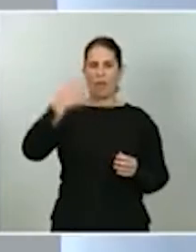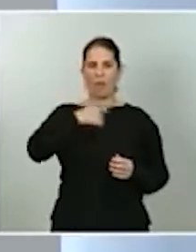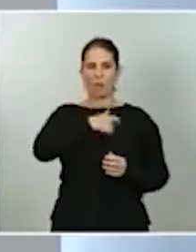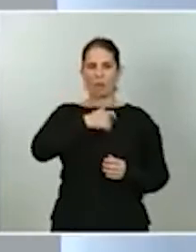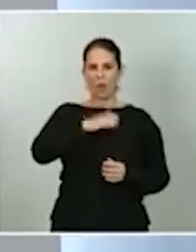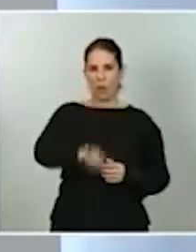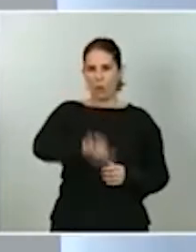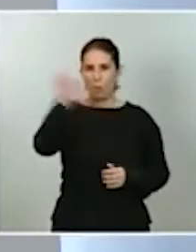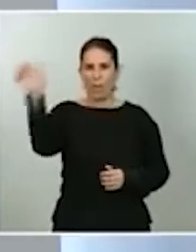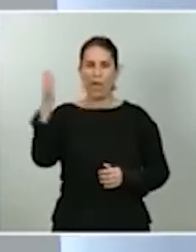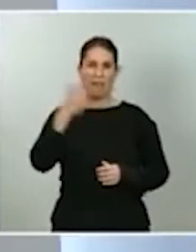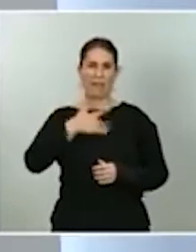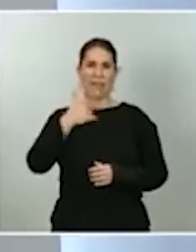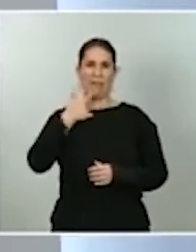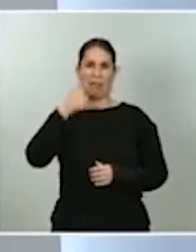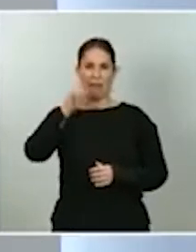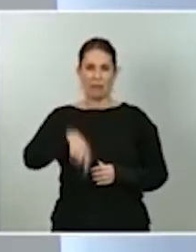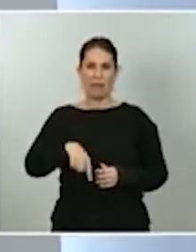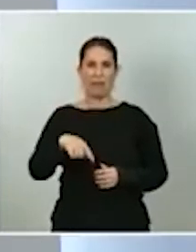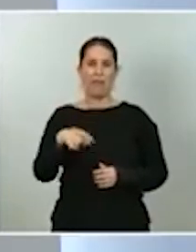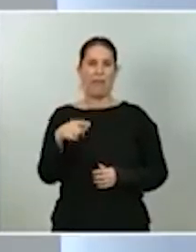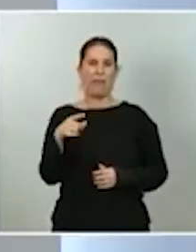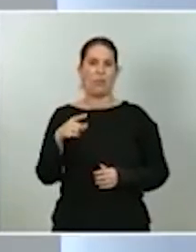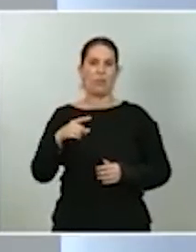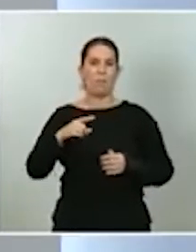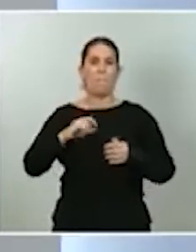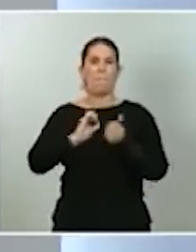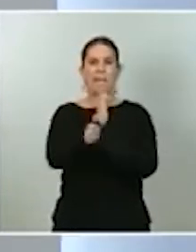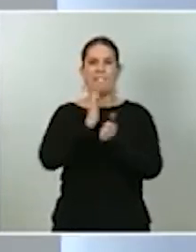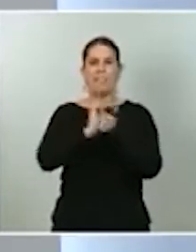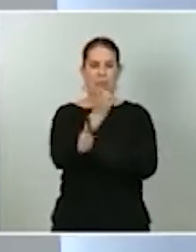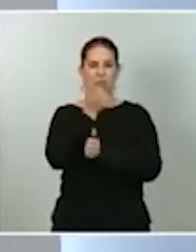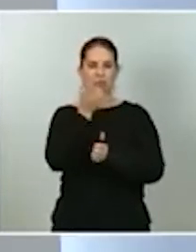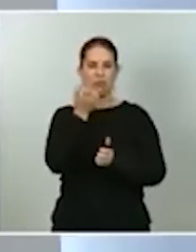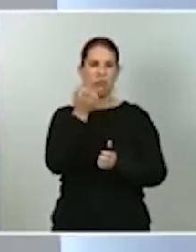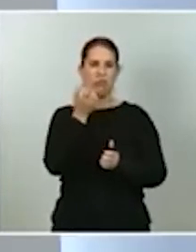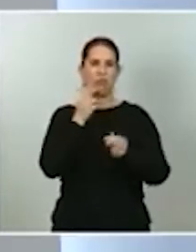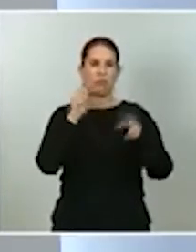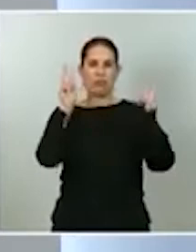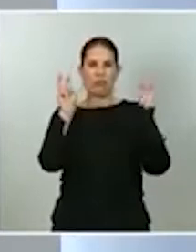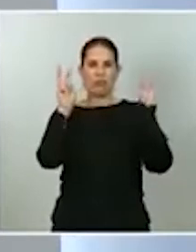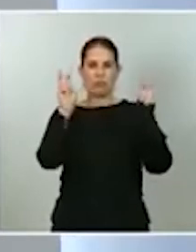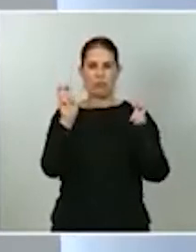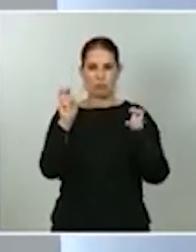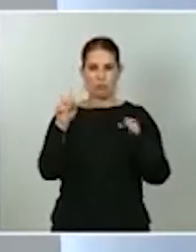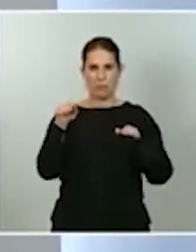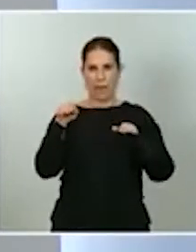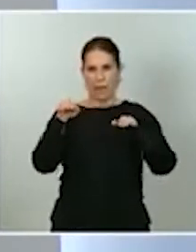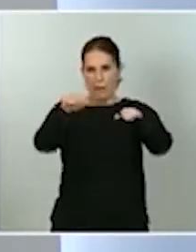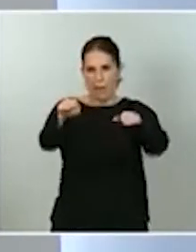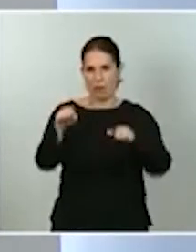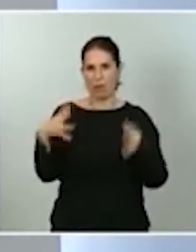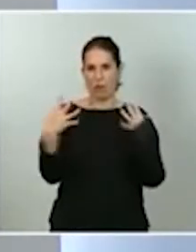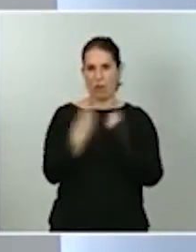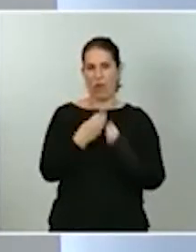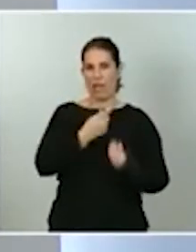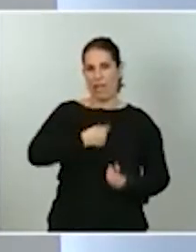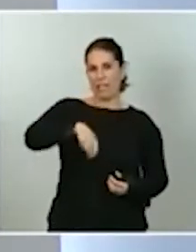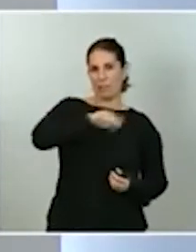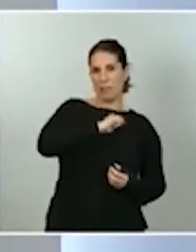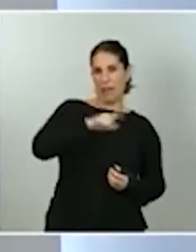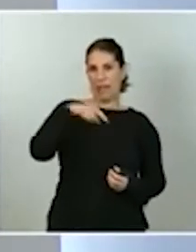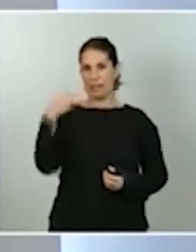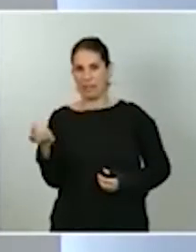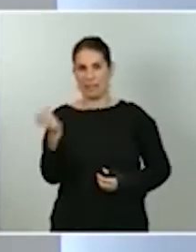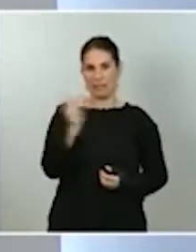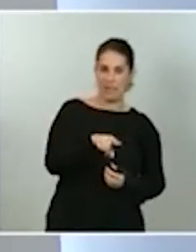préstamos back to back, de los préstamos paralelos que se produzcan con el Reino de España, podemos tener un ahorro en